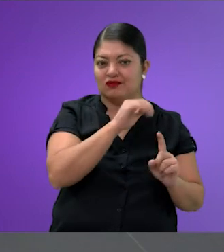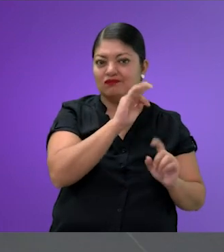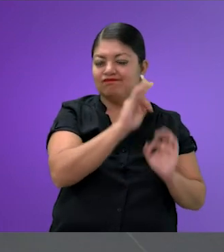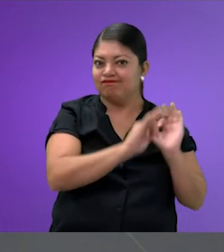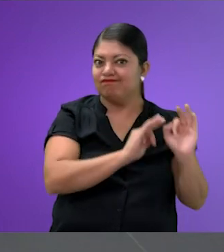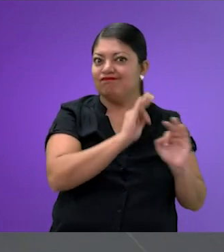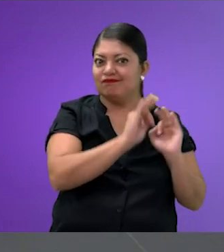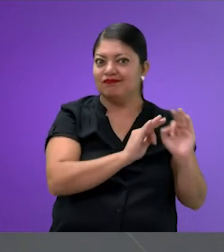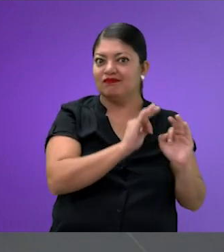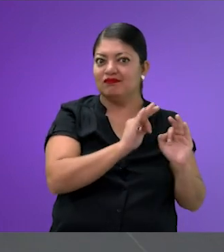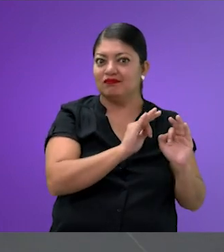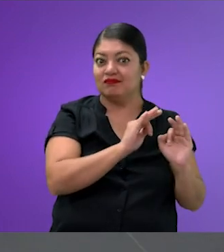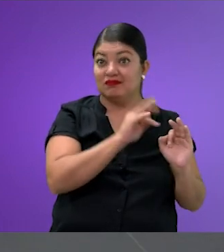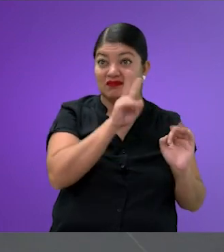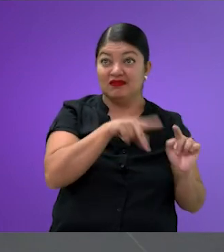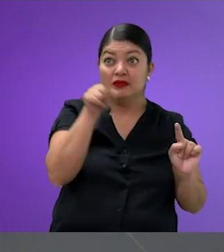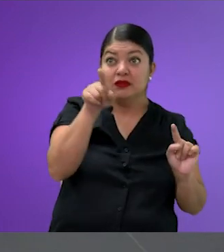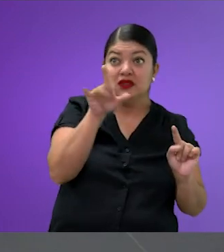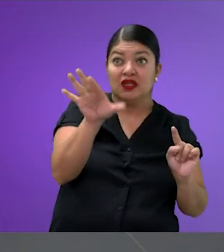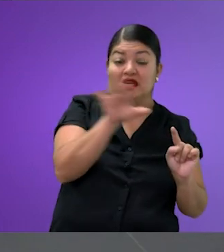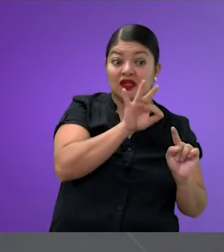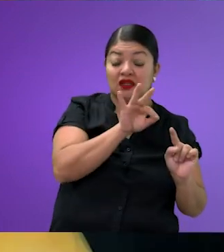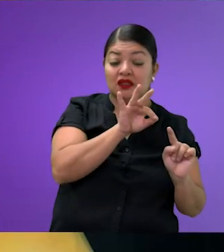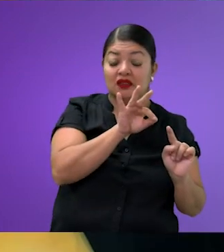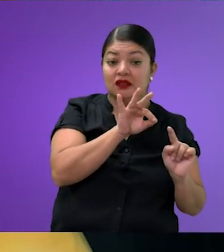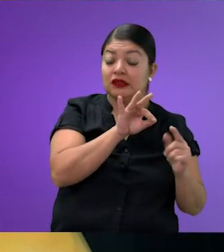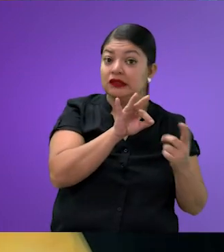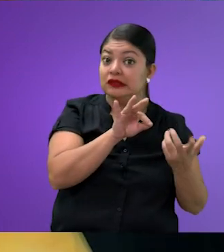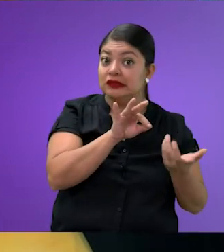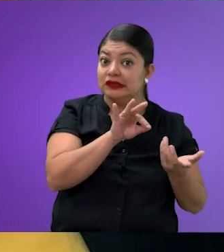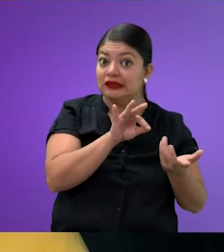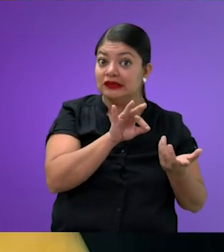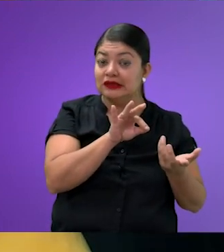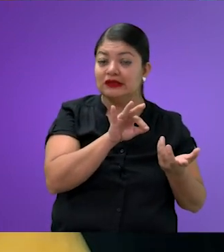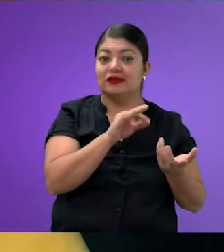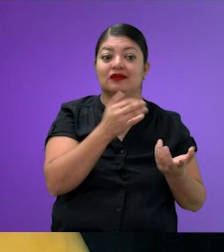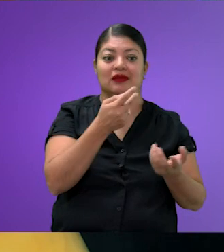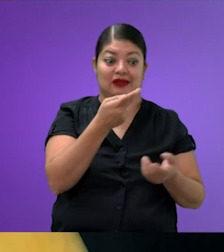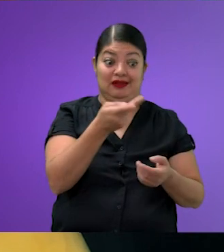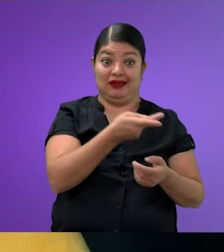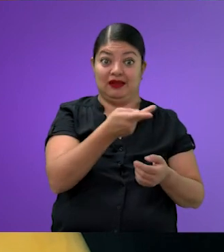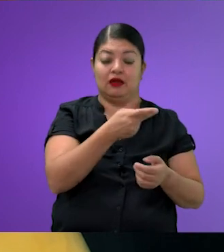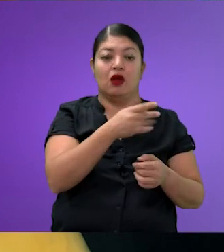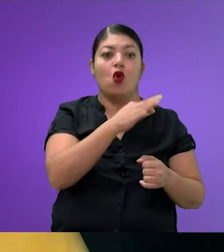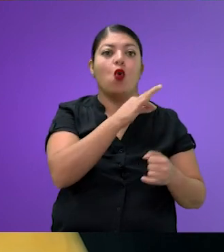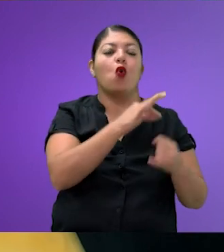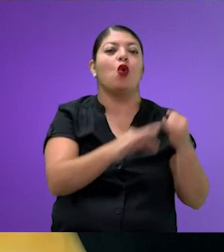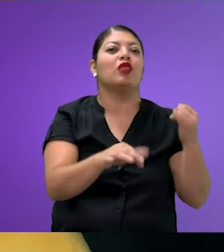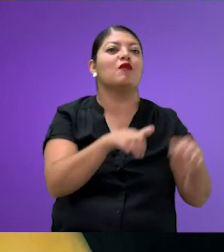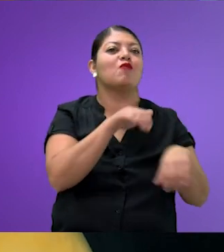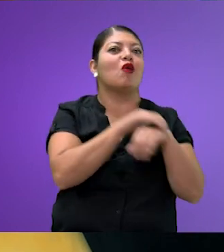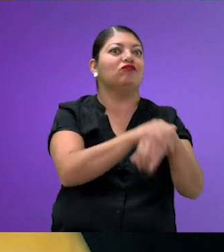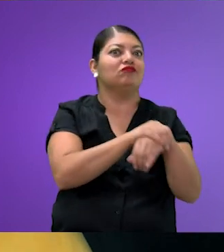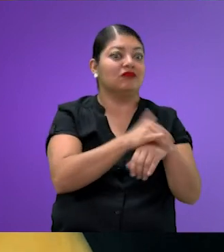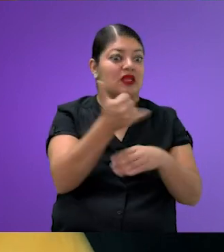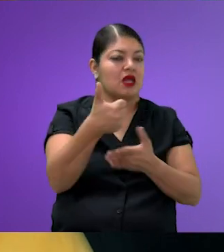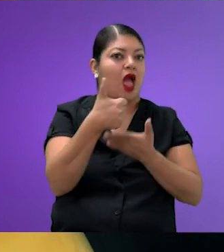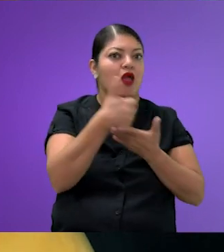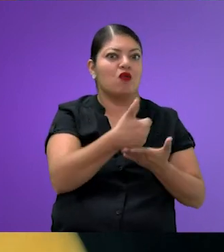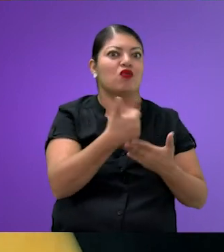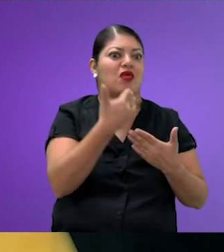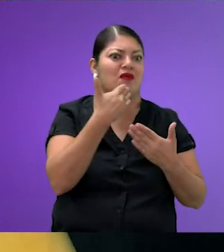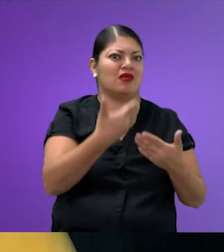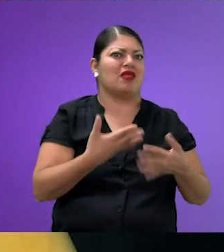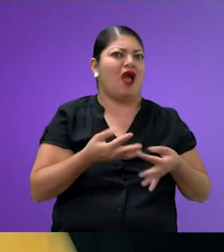como, neta lo vas a contratar. Sí. Y terminan siendo, aparte de amigos, termina ayudándolo a vivir, a vivir bien, ¿no?